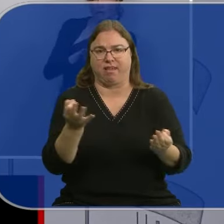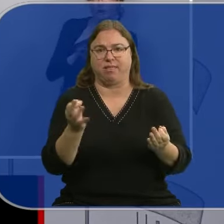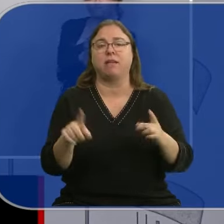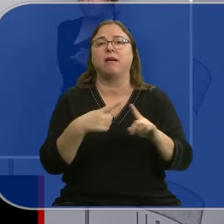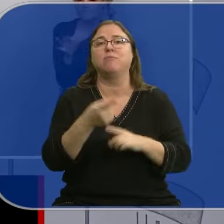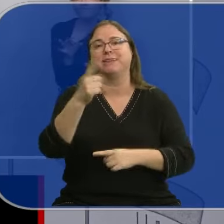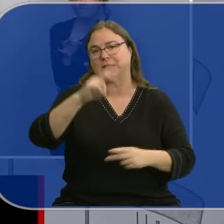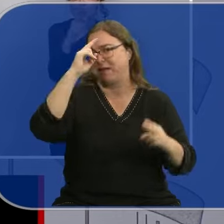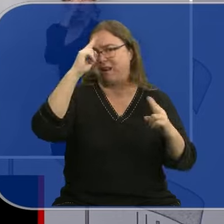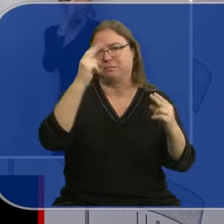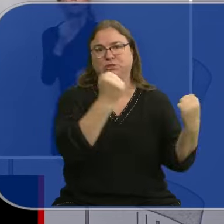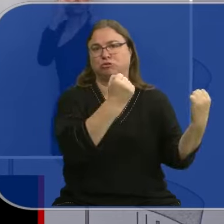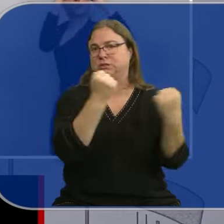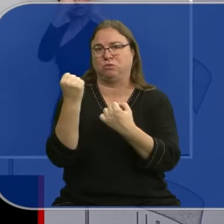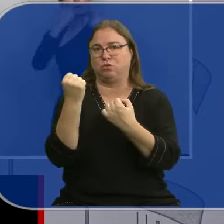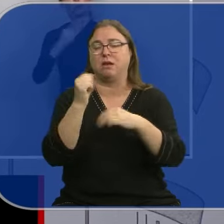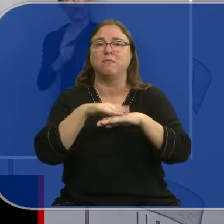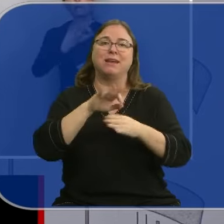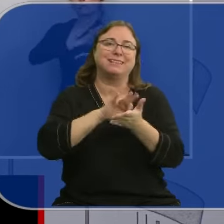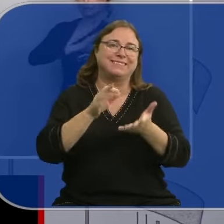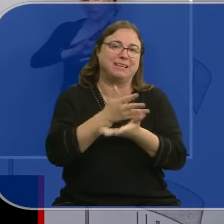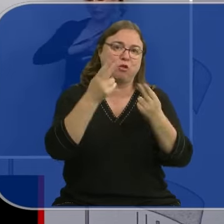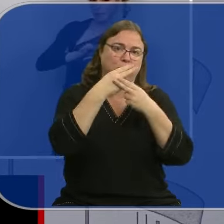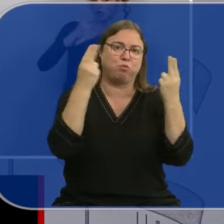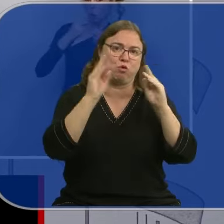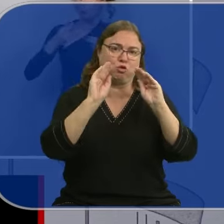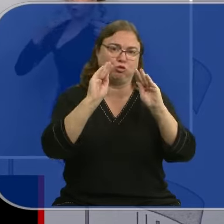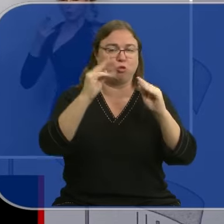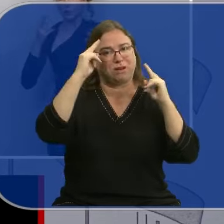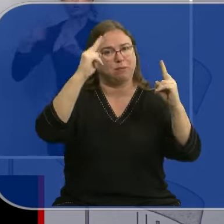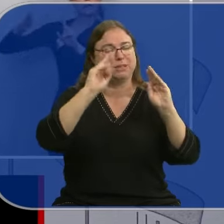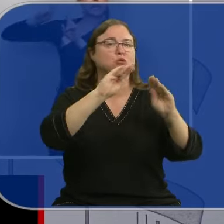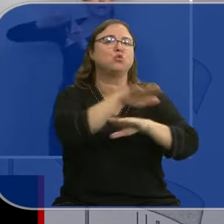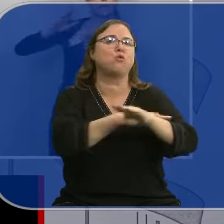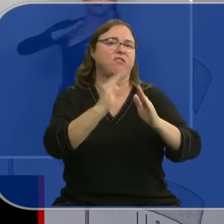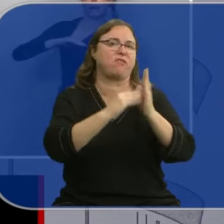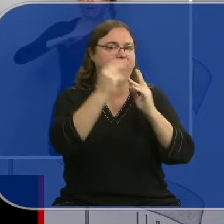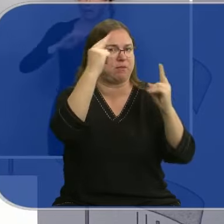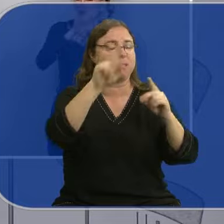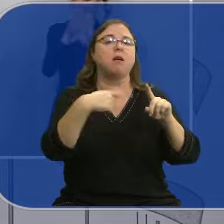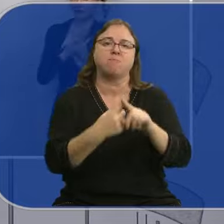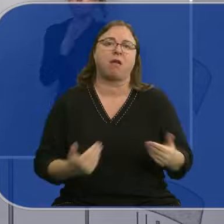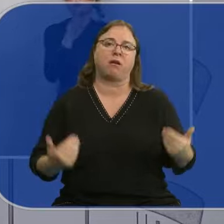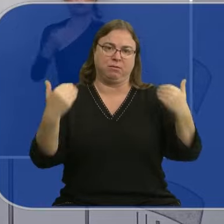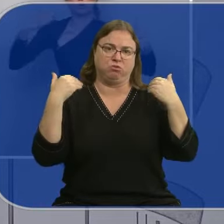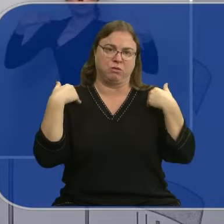por supuesto también de respeto institucional a los servidores y servidoras públicos de la Generalitat Valenciana y finalmente por responsabilidad.